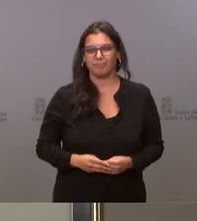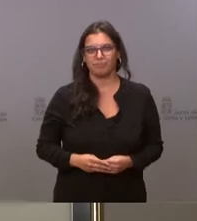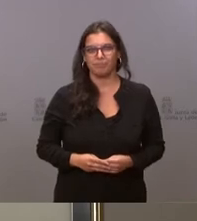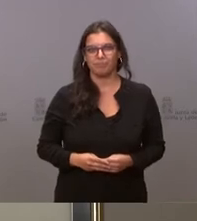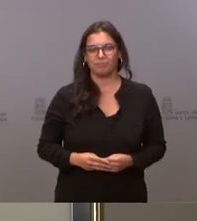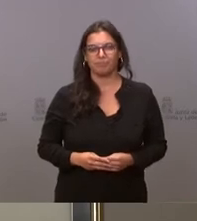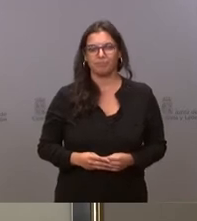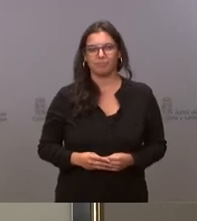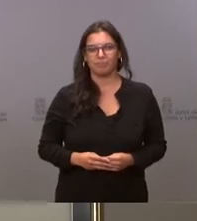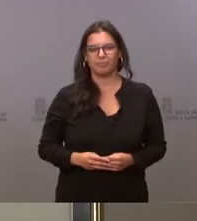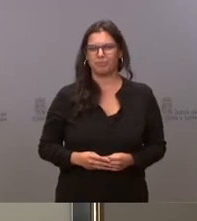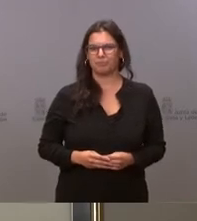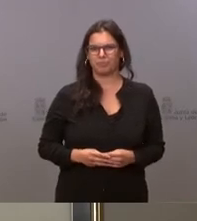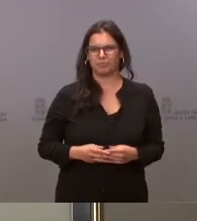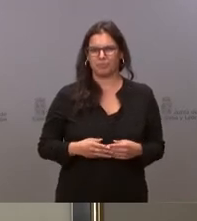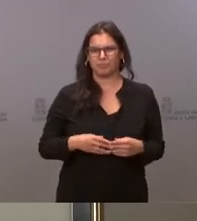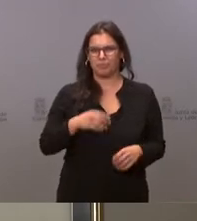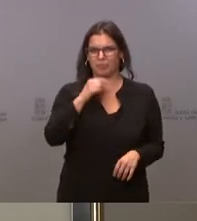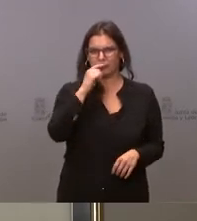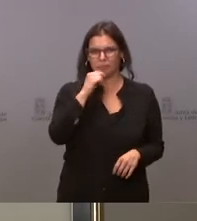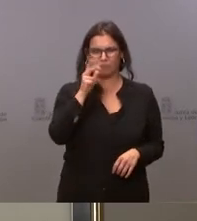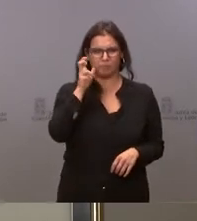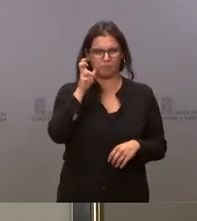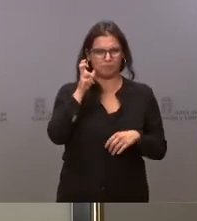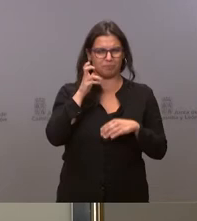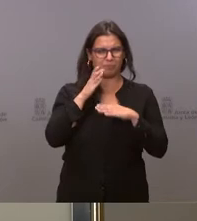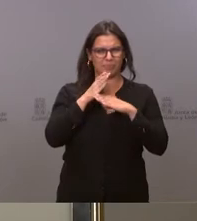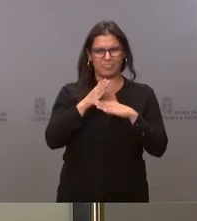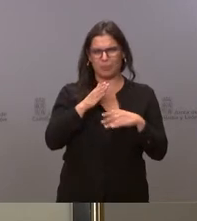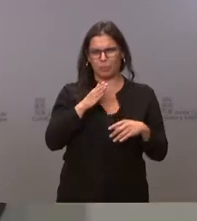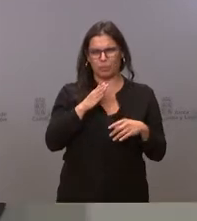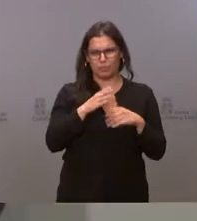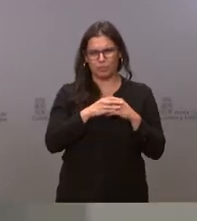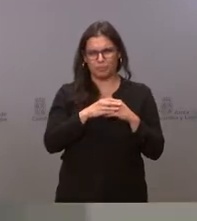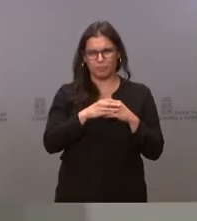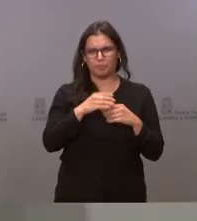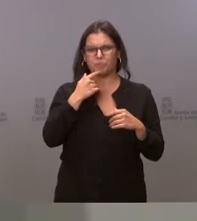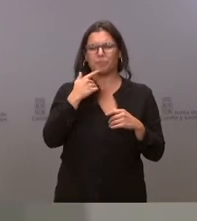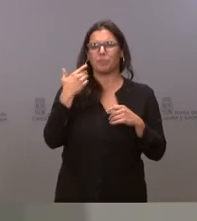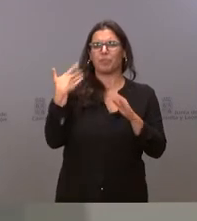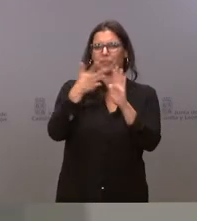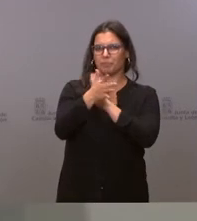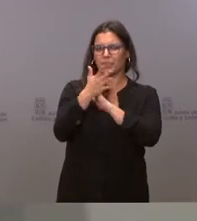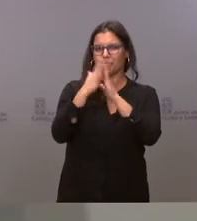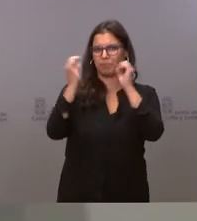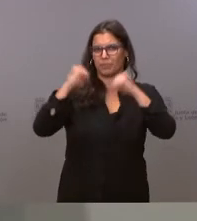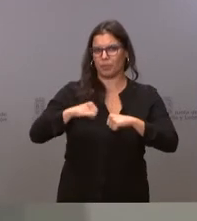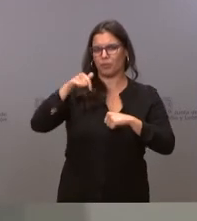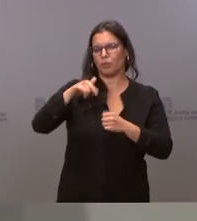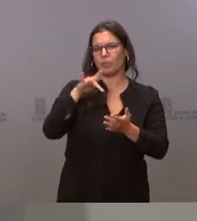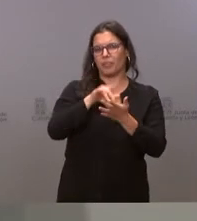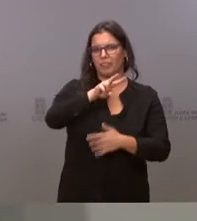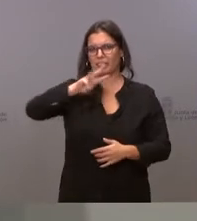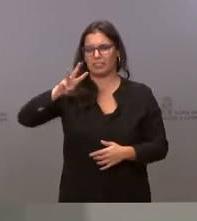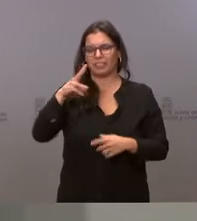Bueno, comparecemos hoy para dar cuenta de los acuerdos del Consejo de Gobierno de la Junta de Castilla y León de hoy 23 de